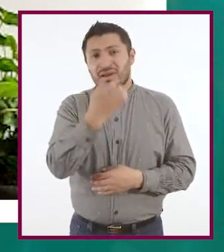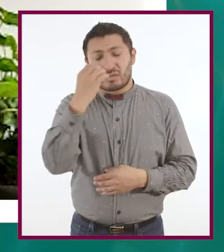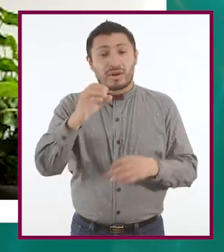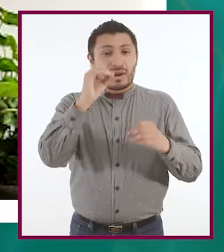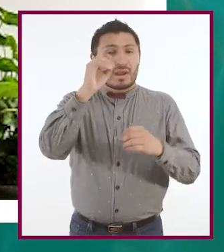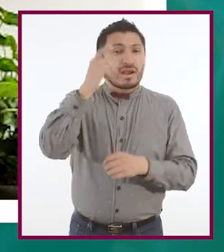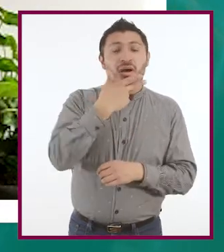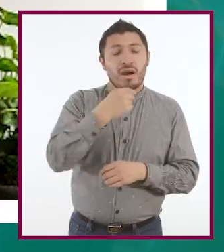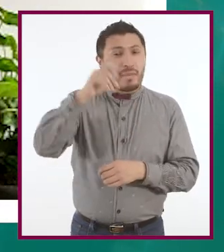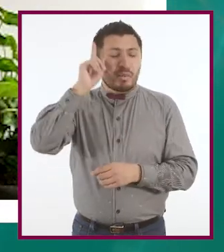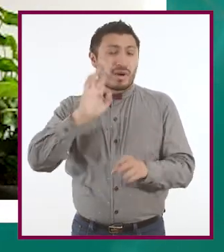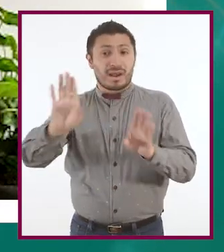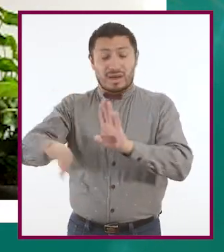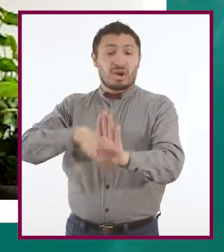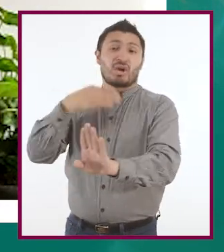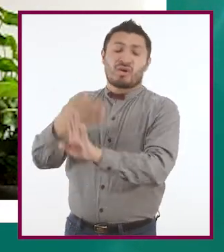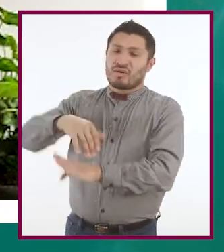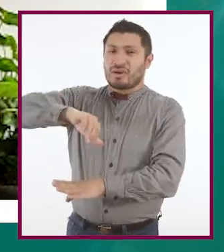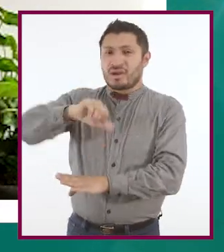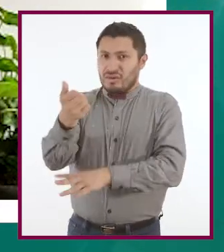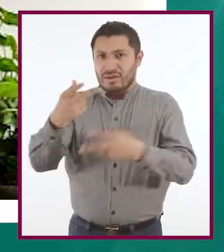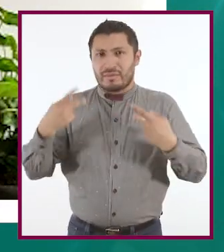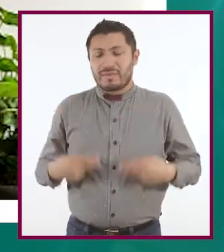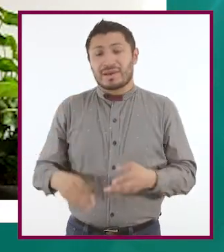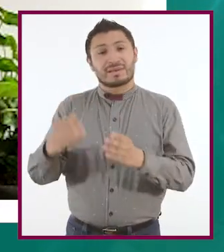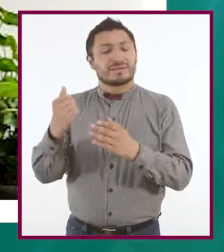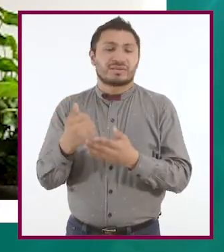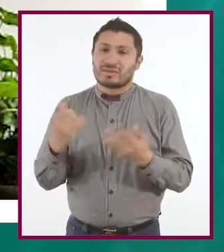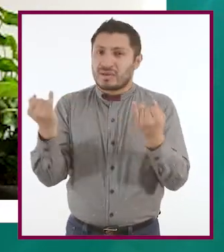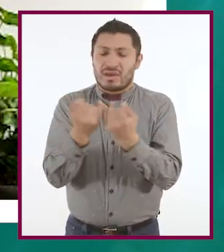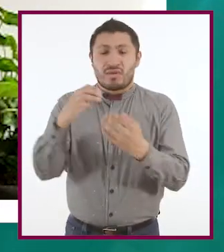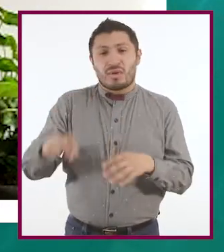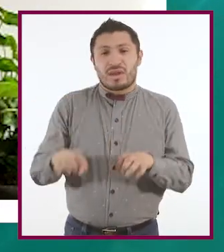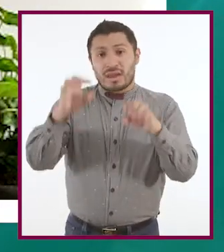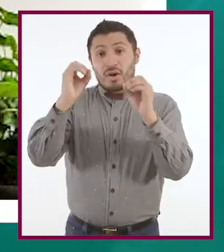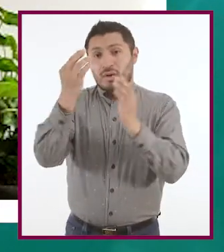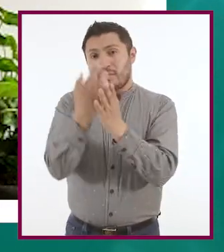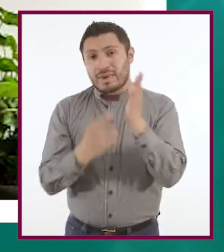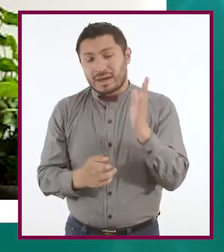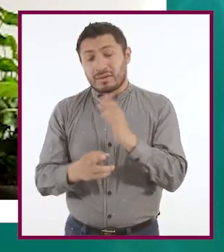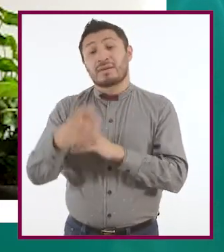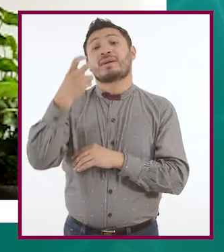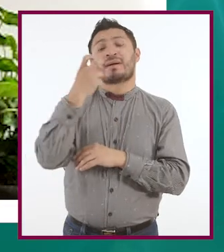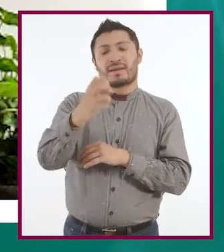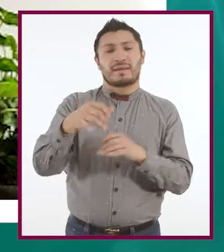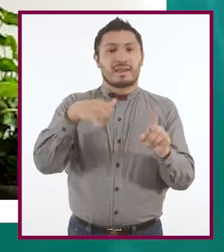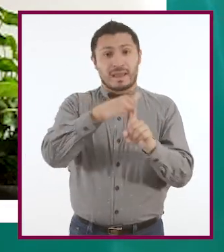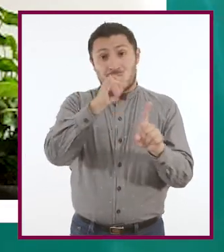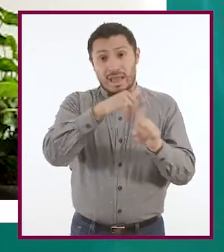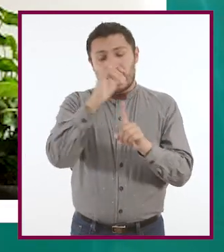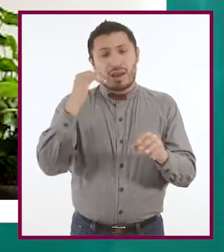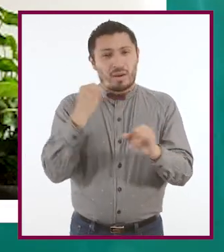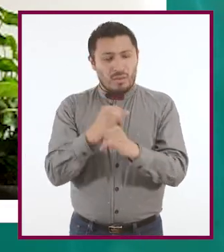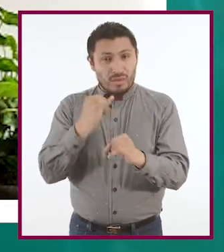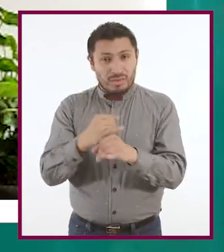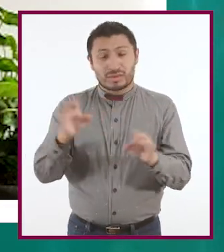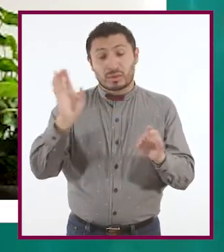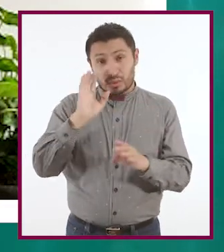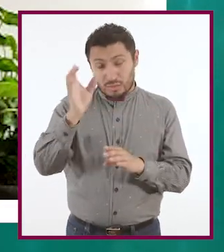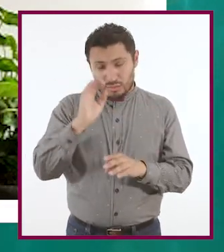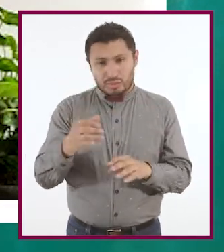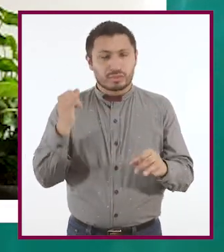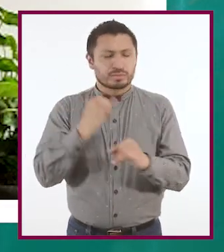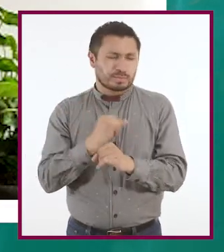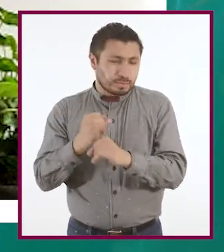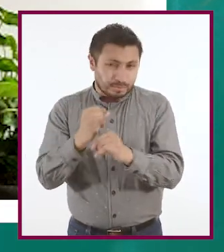chica abusa de otro menor. Y en este caso, el ciberbullying será cuando a través de medios de internet